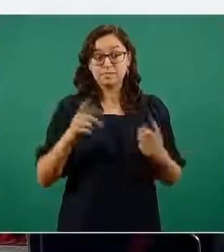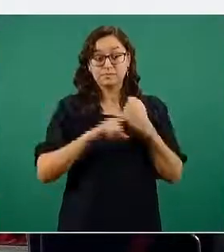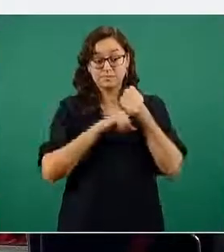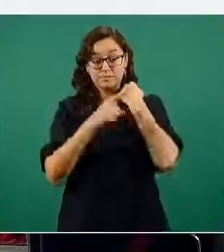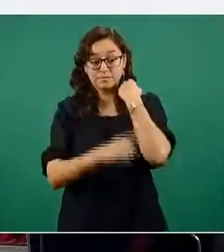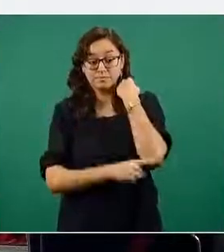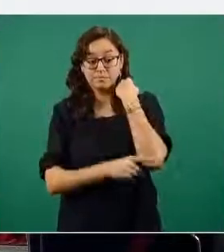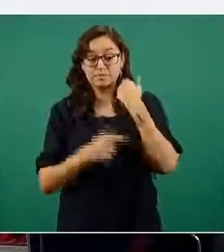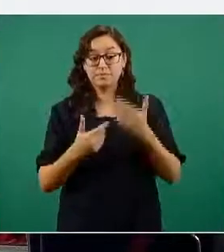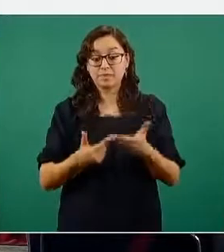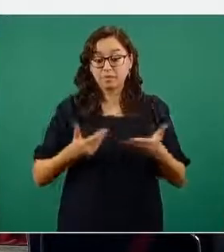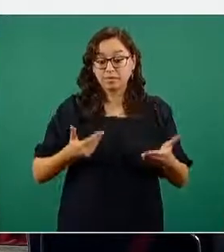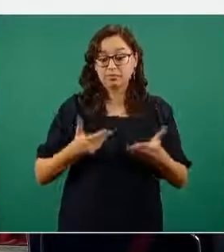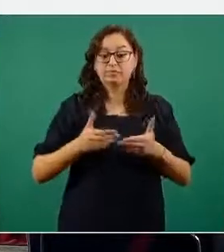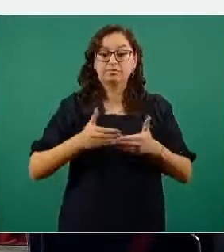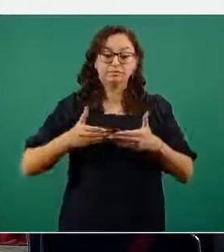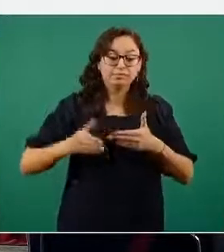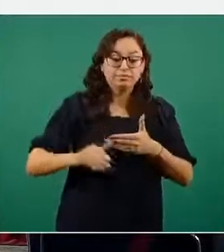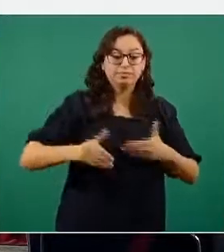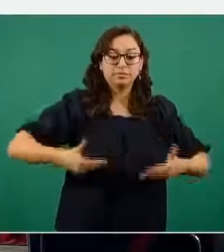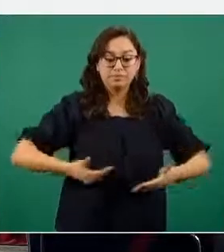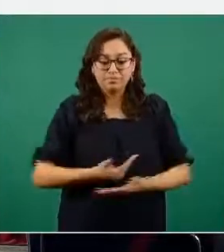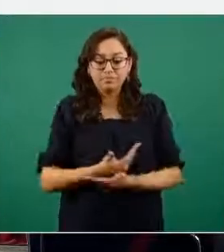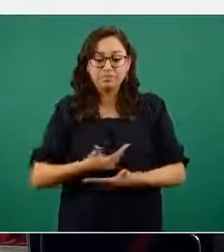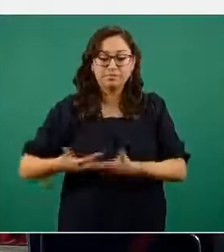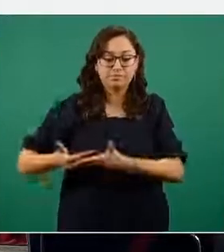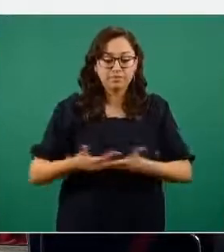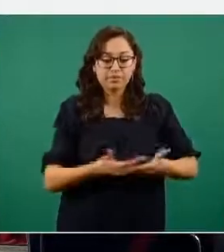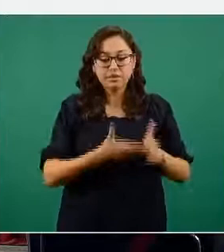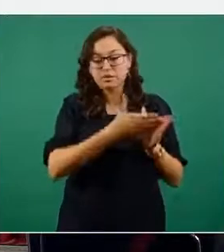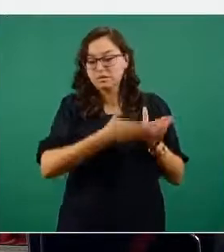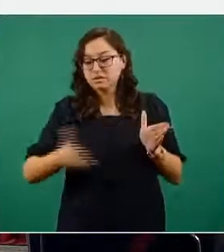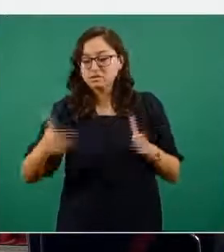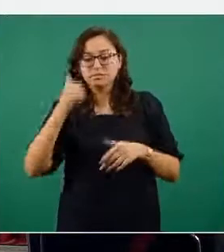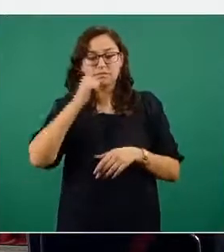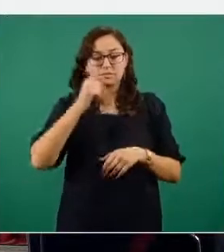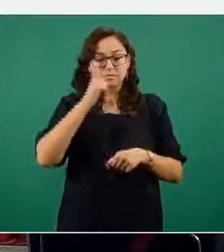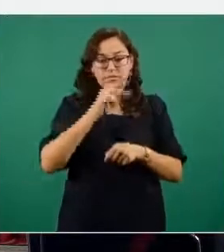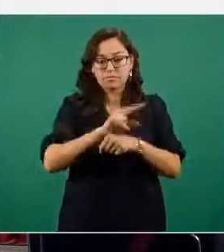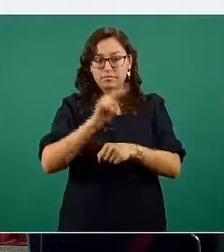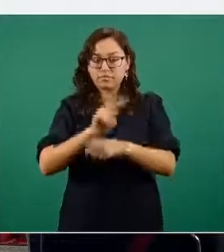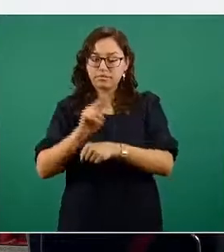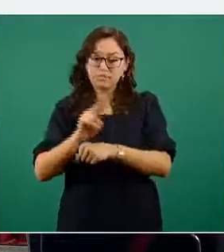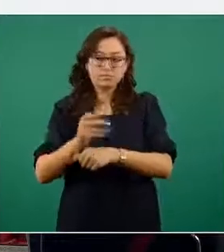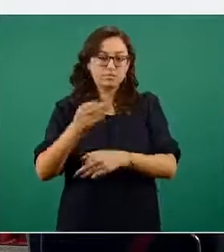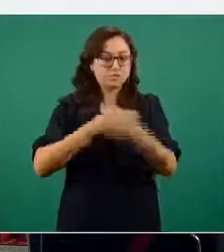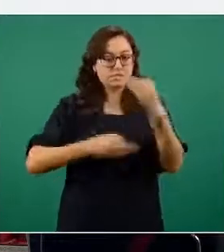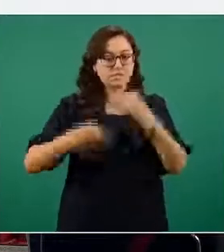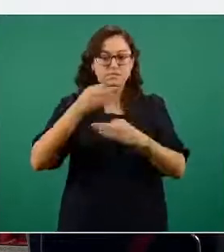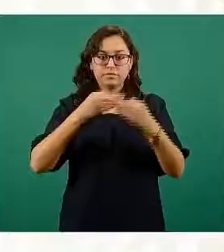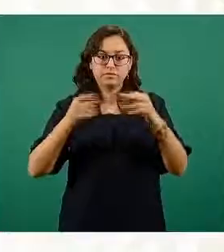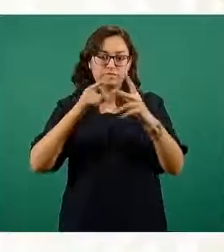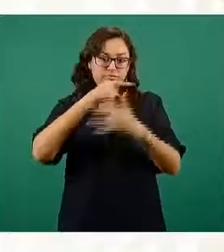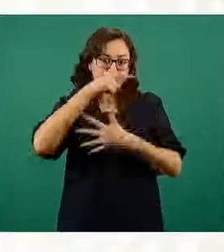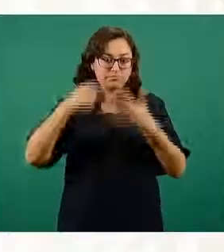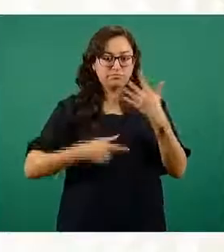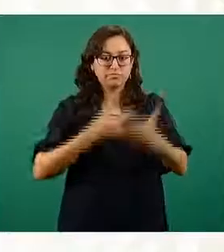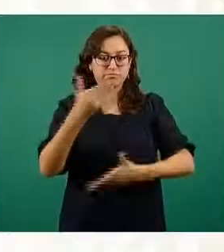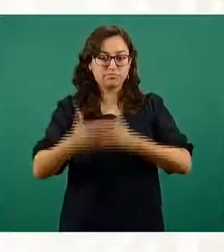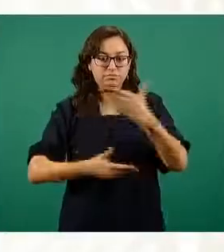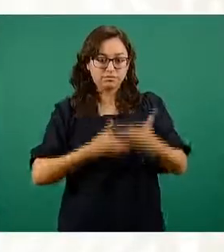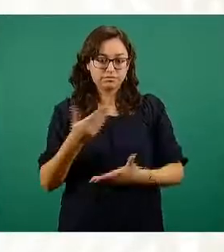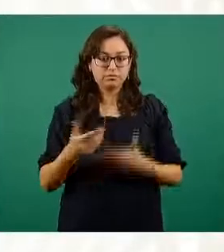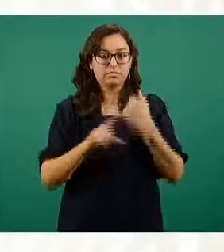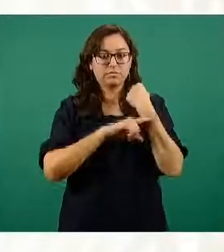al parto y el posparto y de la persona recién nacida están en un continuo de servicios de salud sexual y reproductiva que son